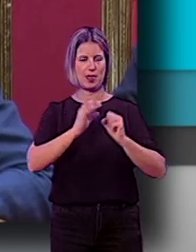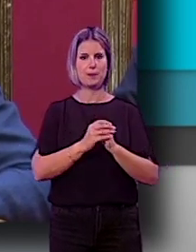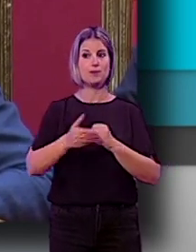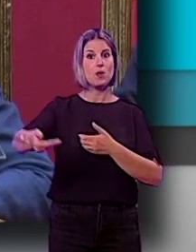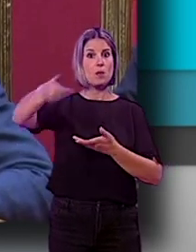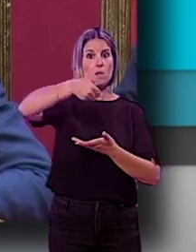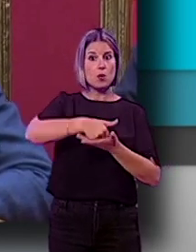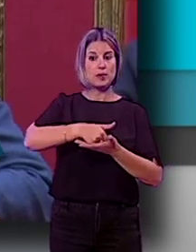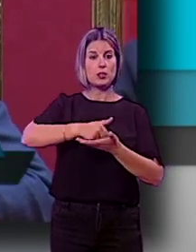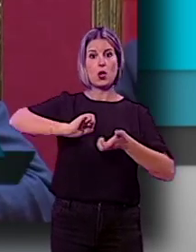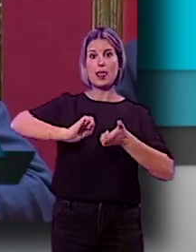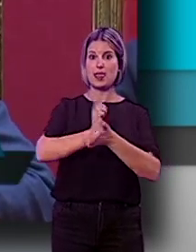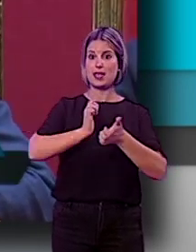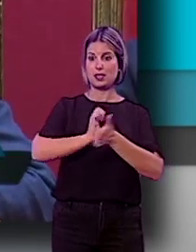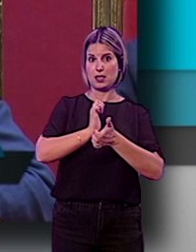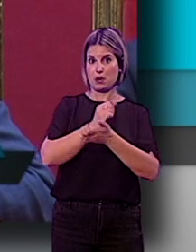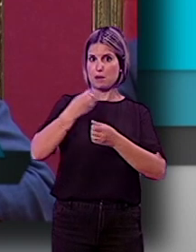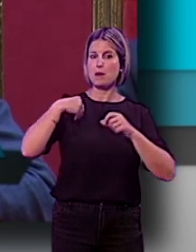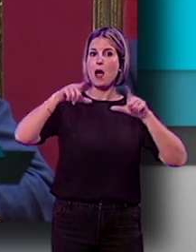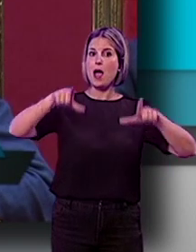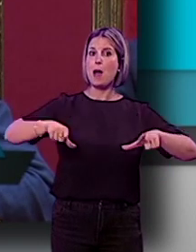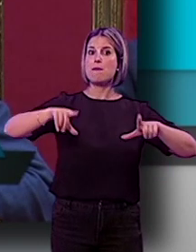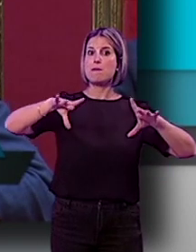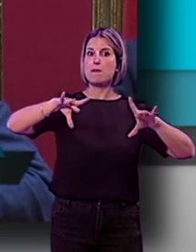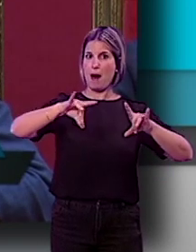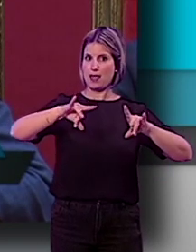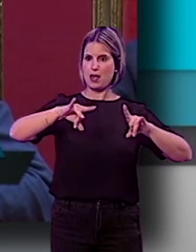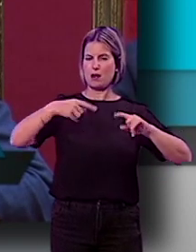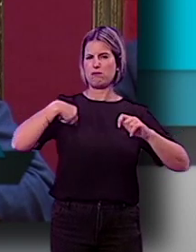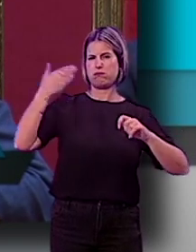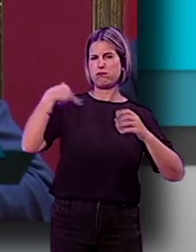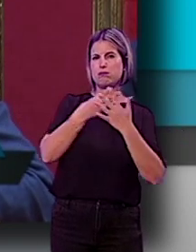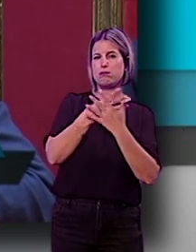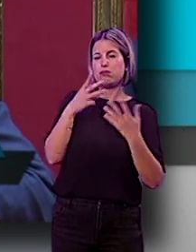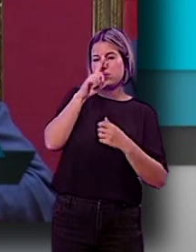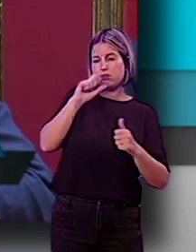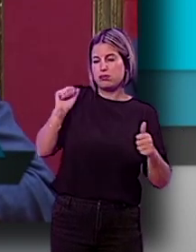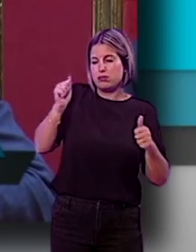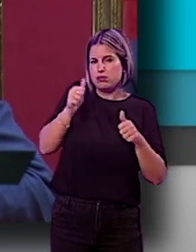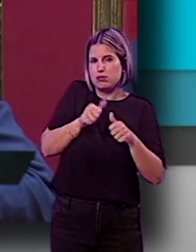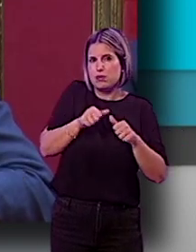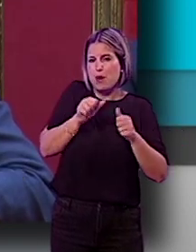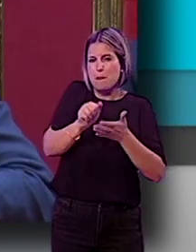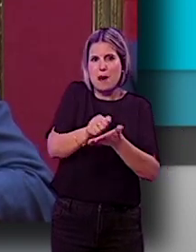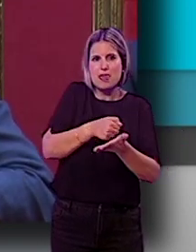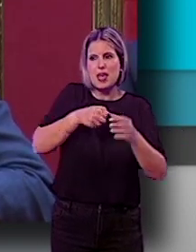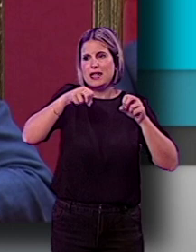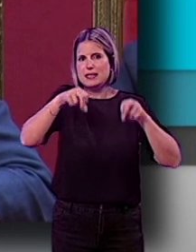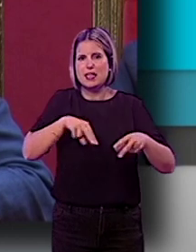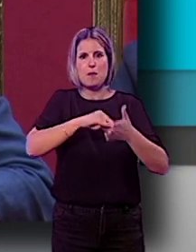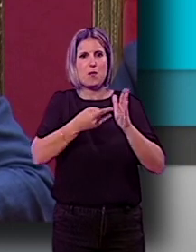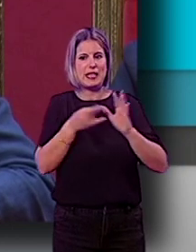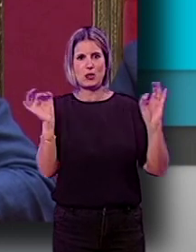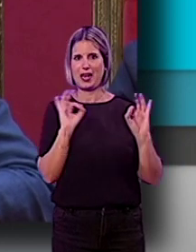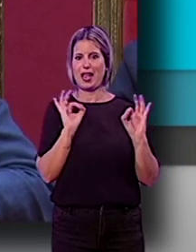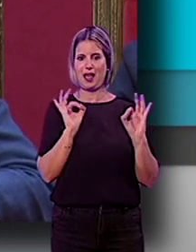propuso la cesión de esta parcela, toda vez que lleva 18 años sin promoverse nada, sin ningún proyecto a corto ni medio plazo